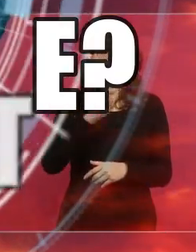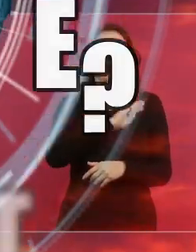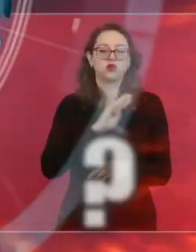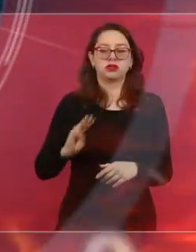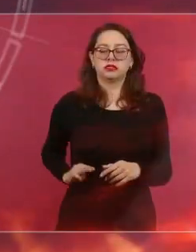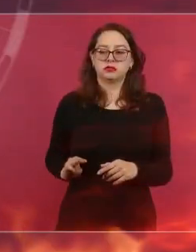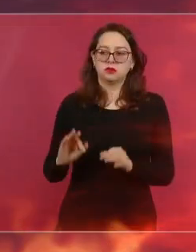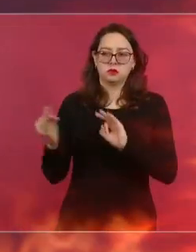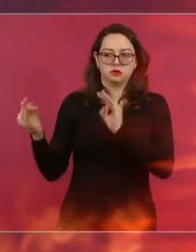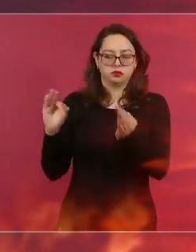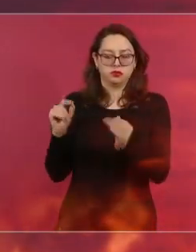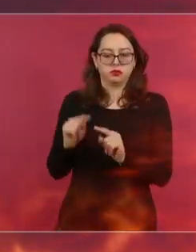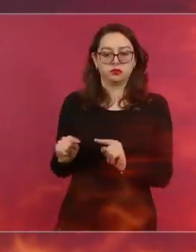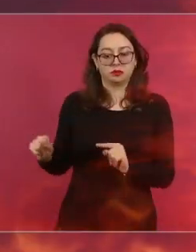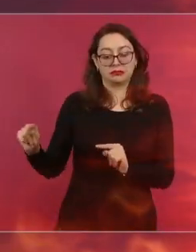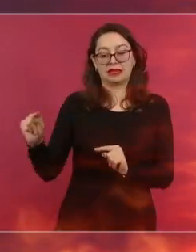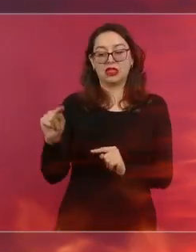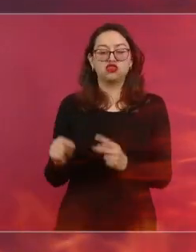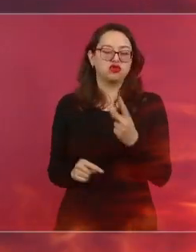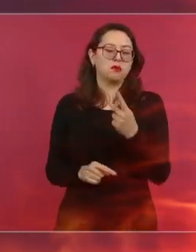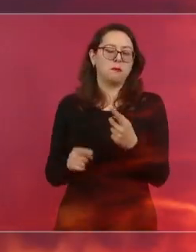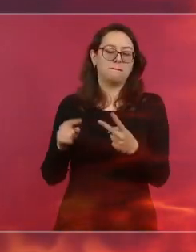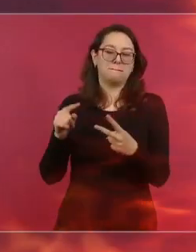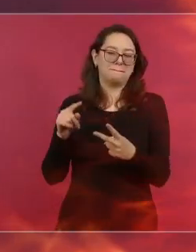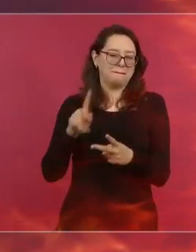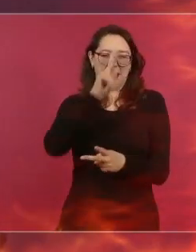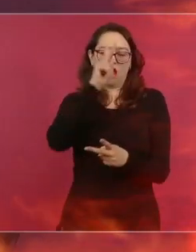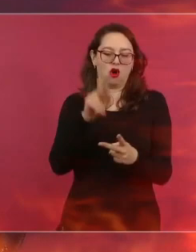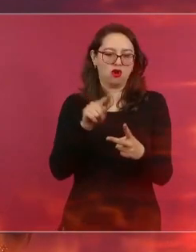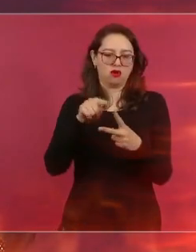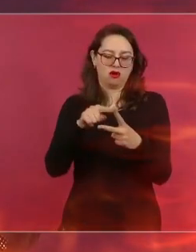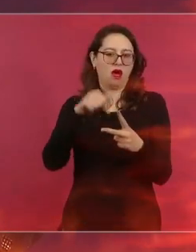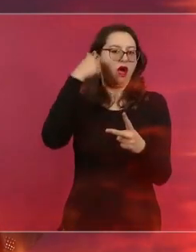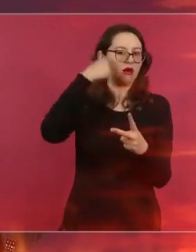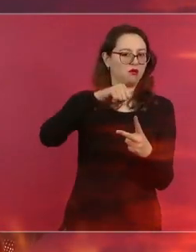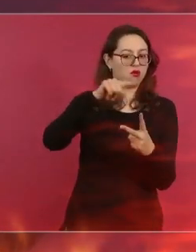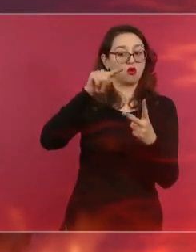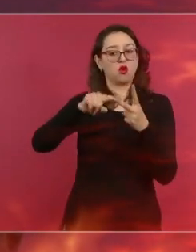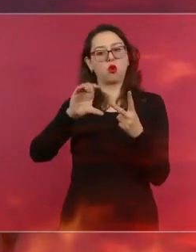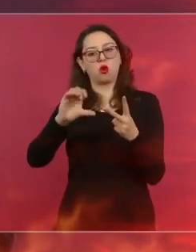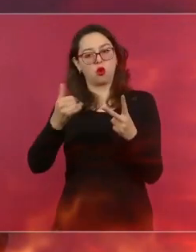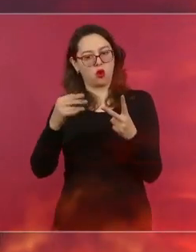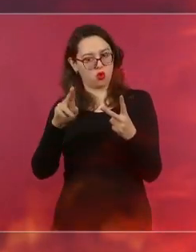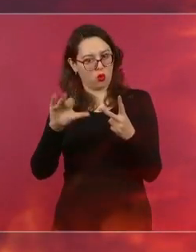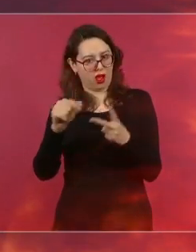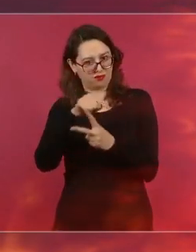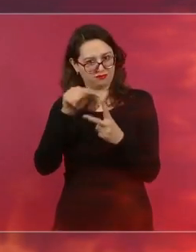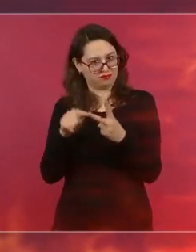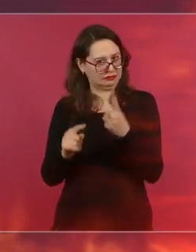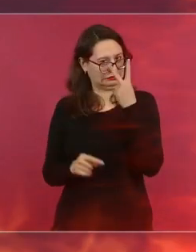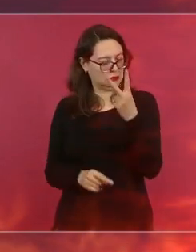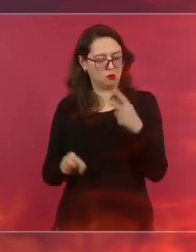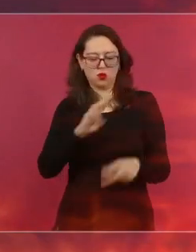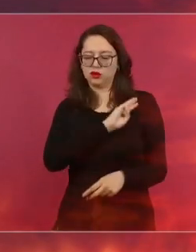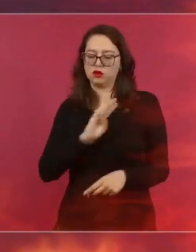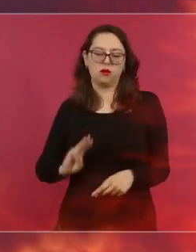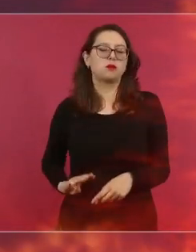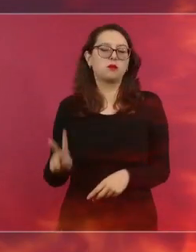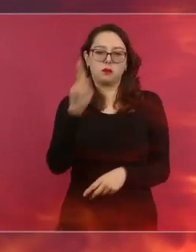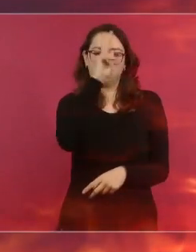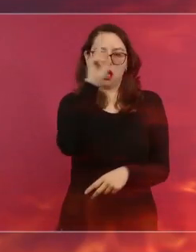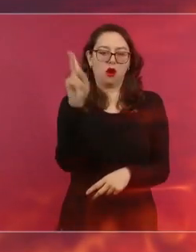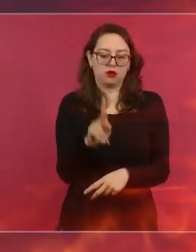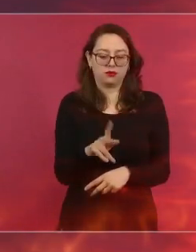Acapulco y de Coyuca de Benítez. Son los municipios que se vieron más afectados. 20 puntos que no son otra cosa más que los